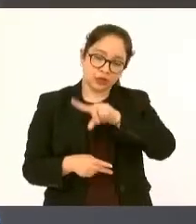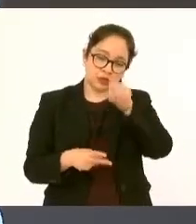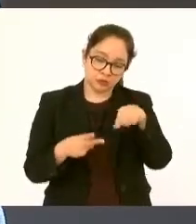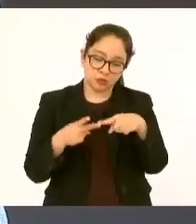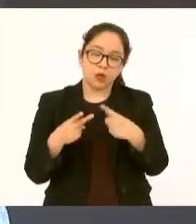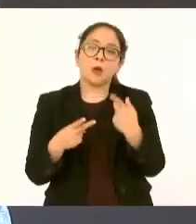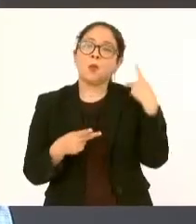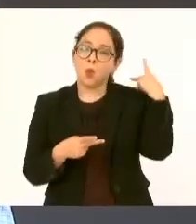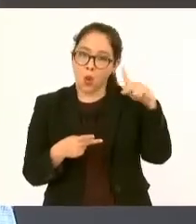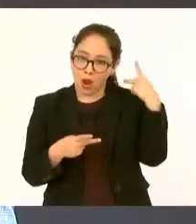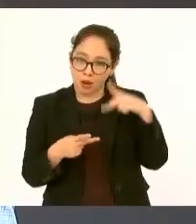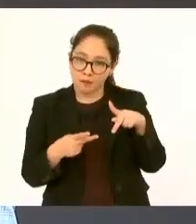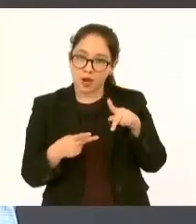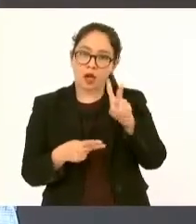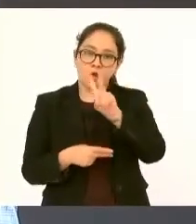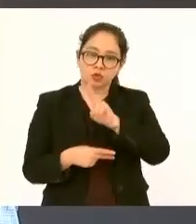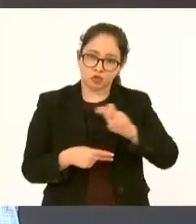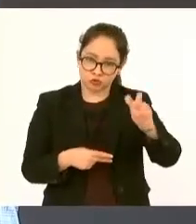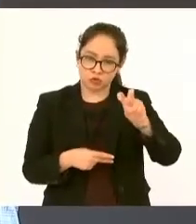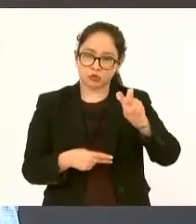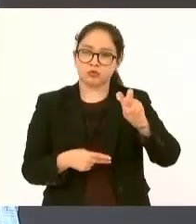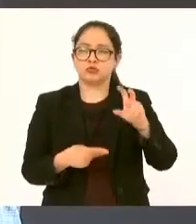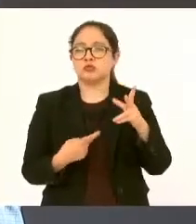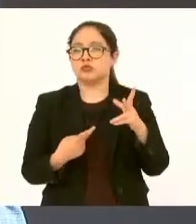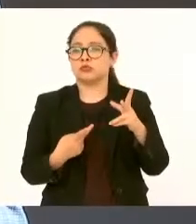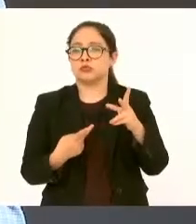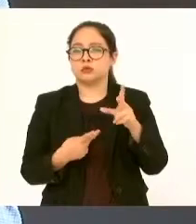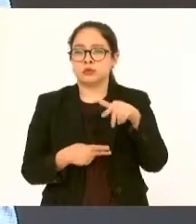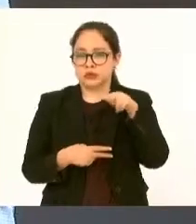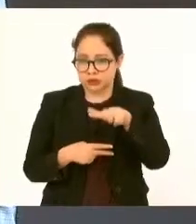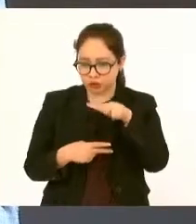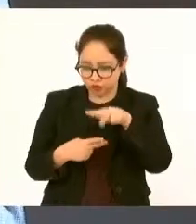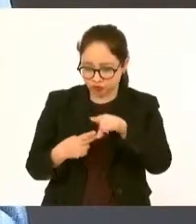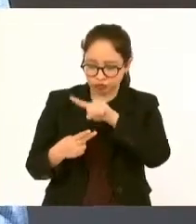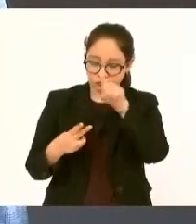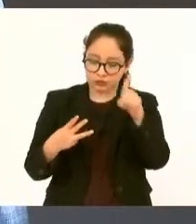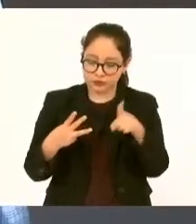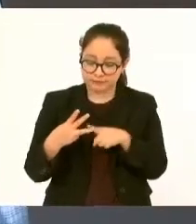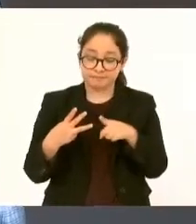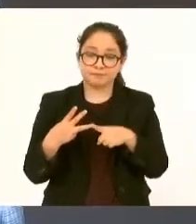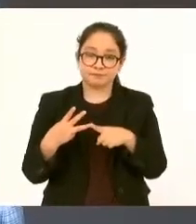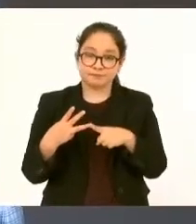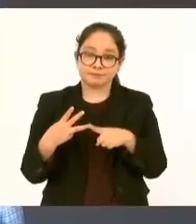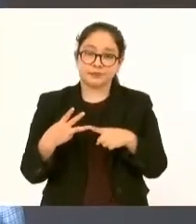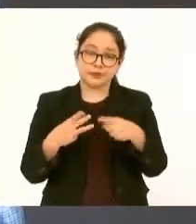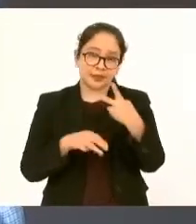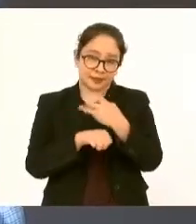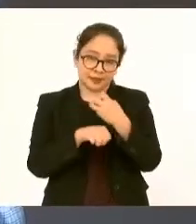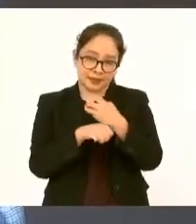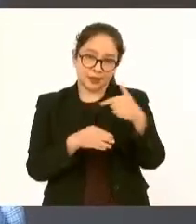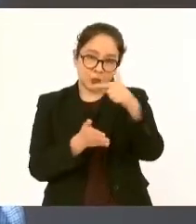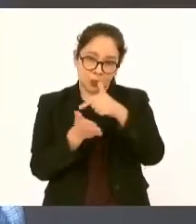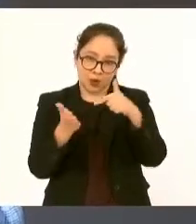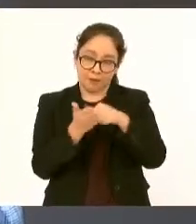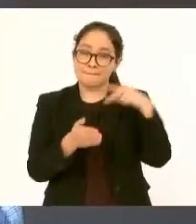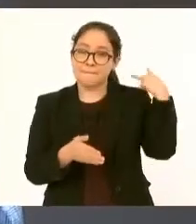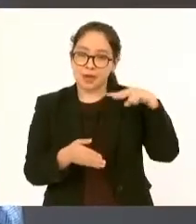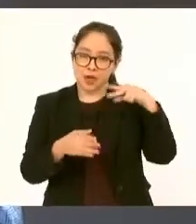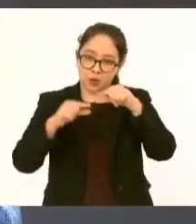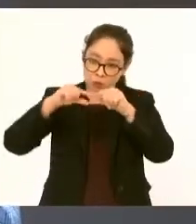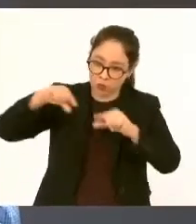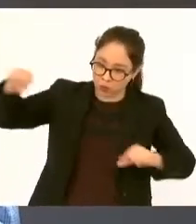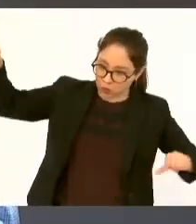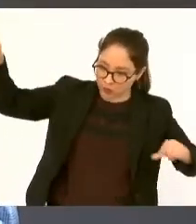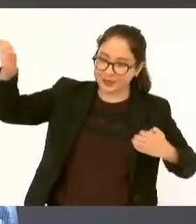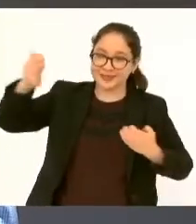Puebla doscientos dieciocho y tercer lugar Veracruz si es que no han